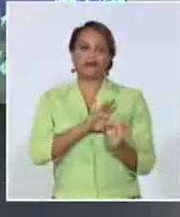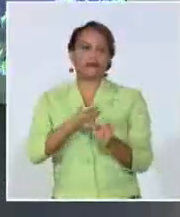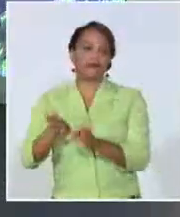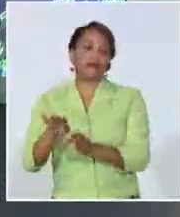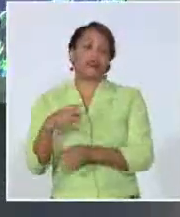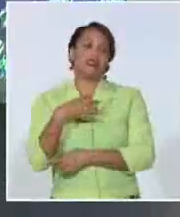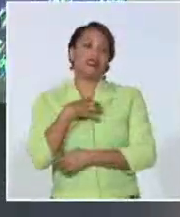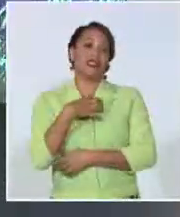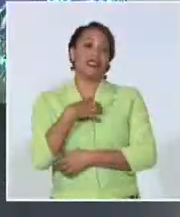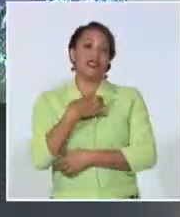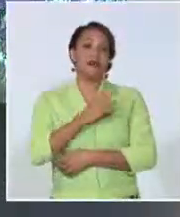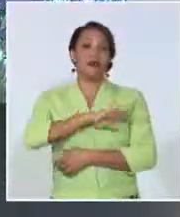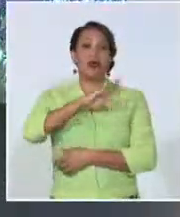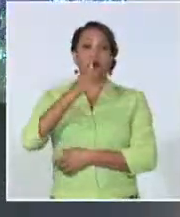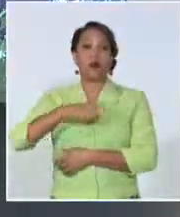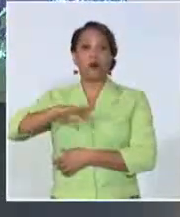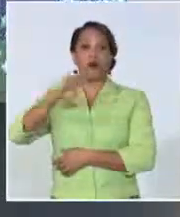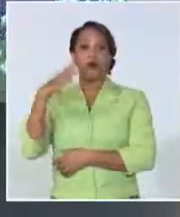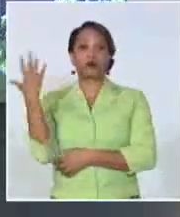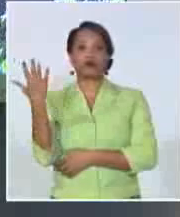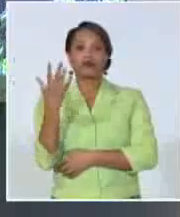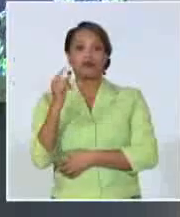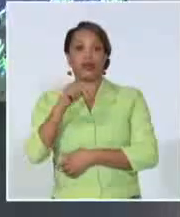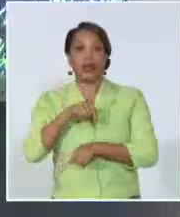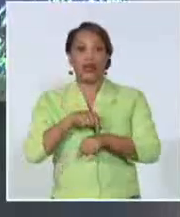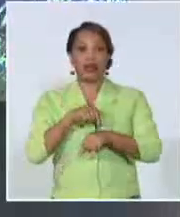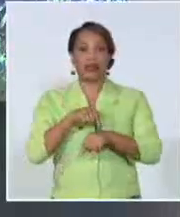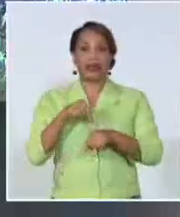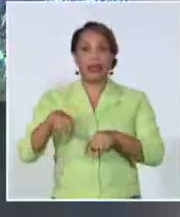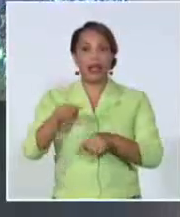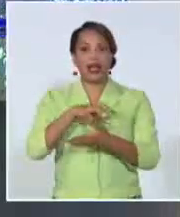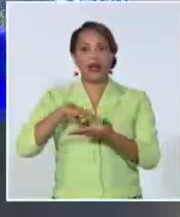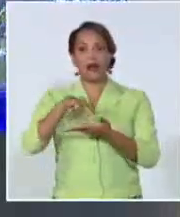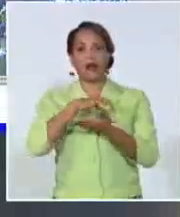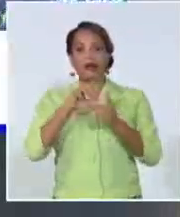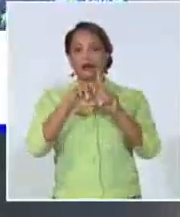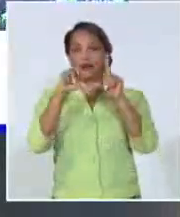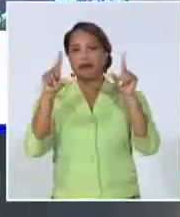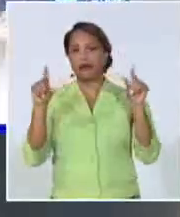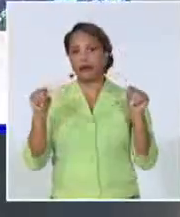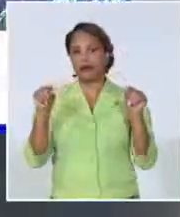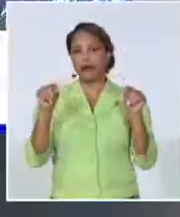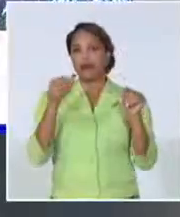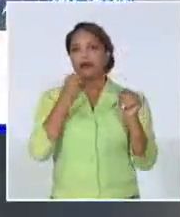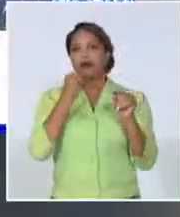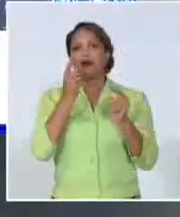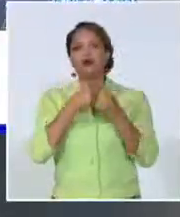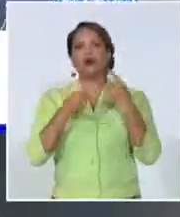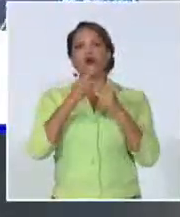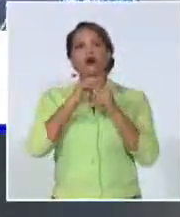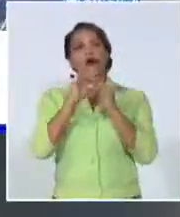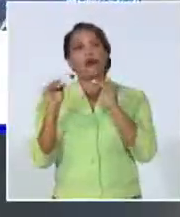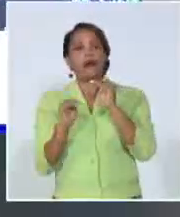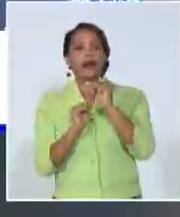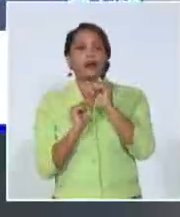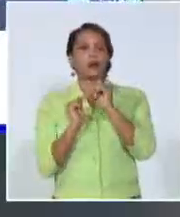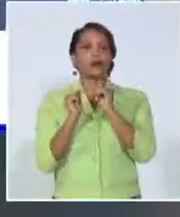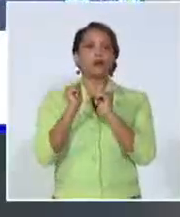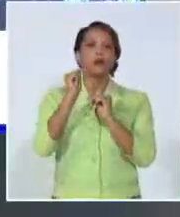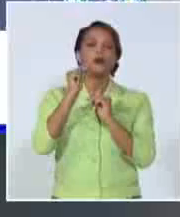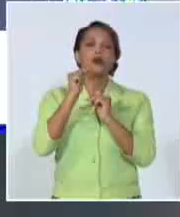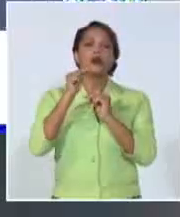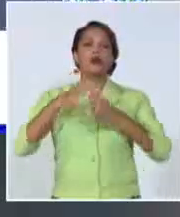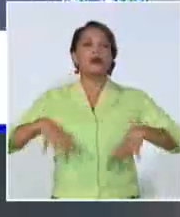una onda tropical, la tenemos aquí. También hay una zona de bajas presiones en altura, condiciones